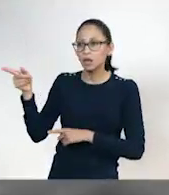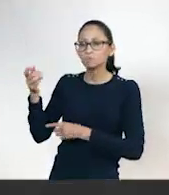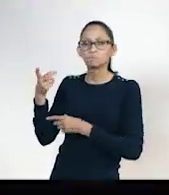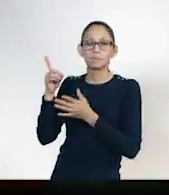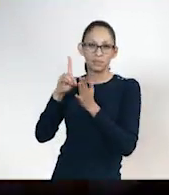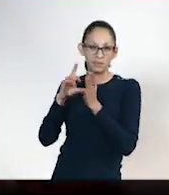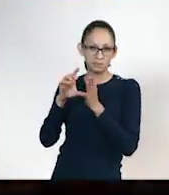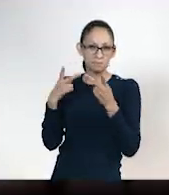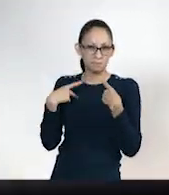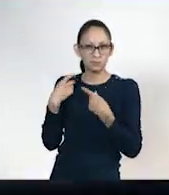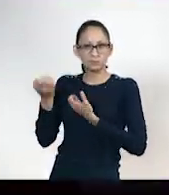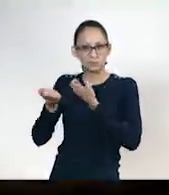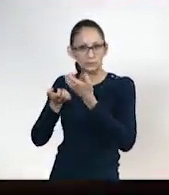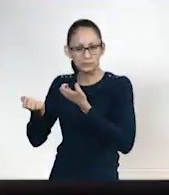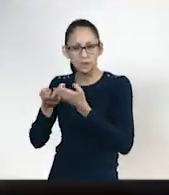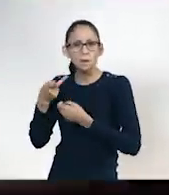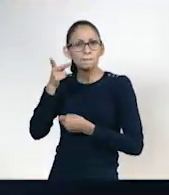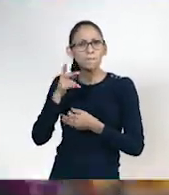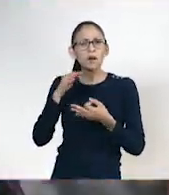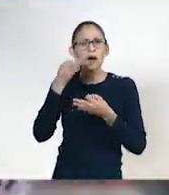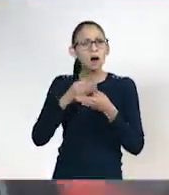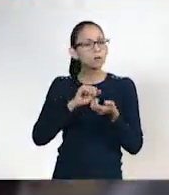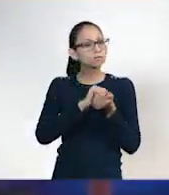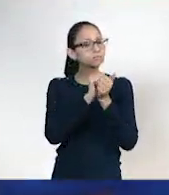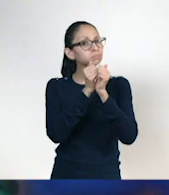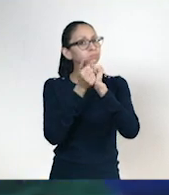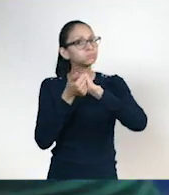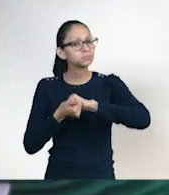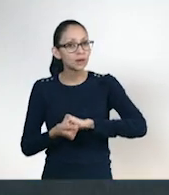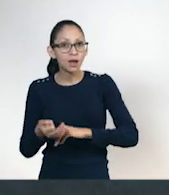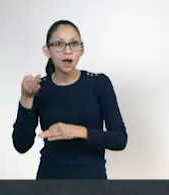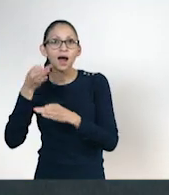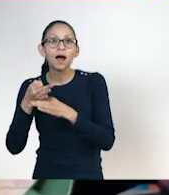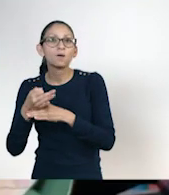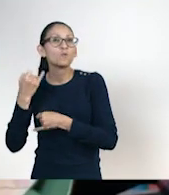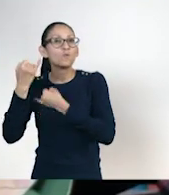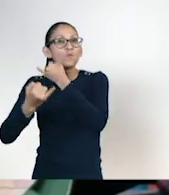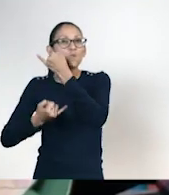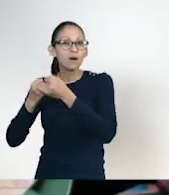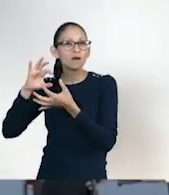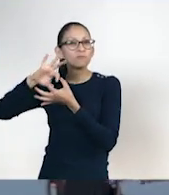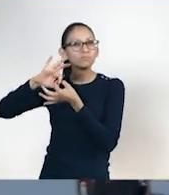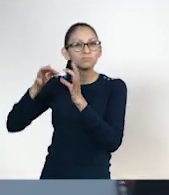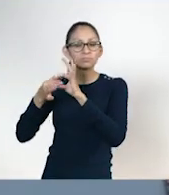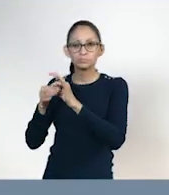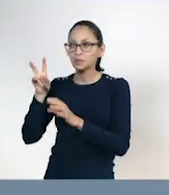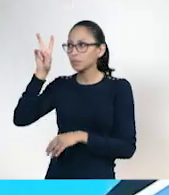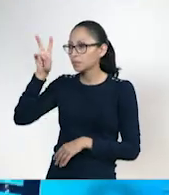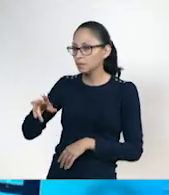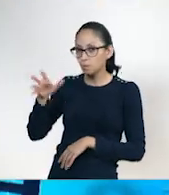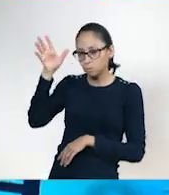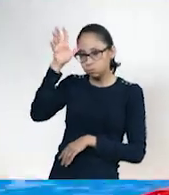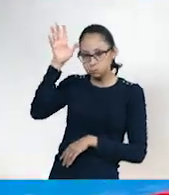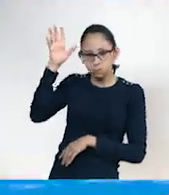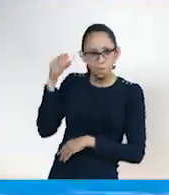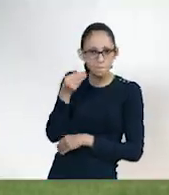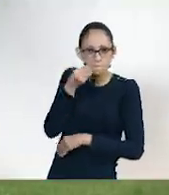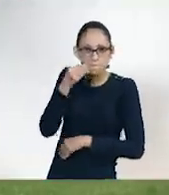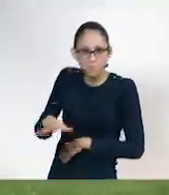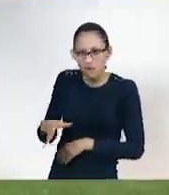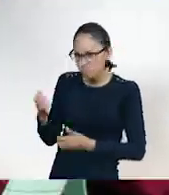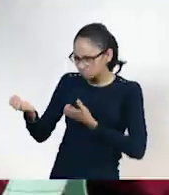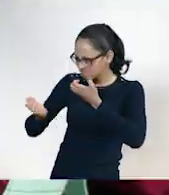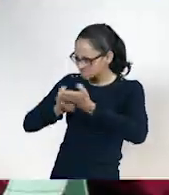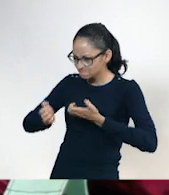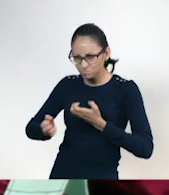los Juegos Paralímpicos han evolucionado para convertirse en los Juegos más impactantes y los del más alto rendimiento deportivo